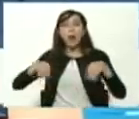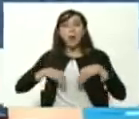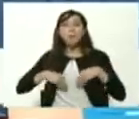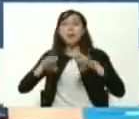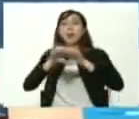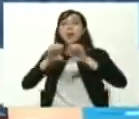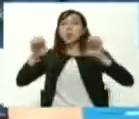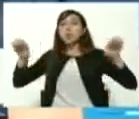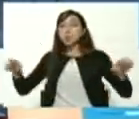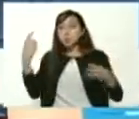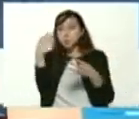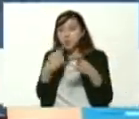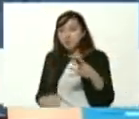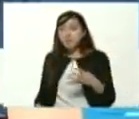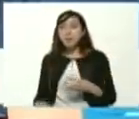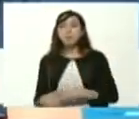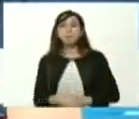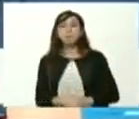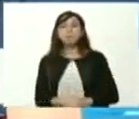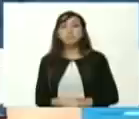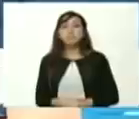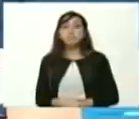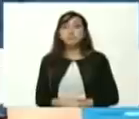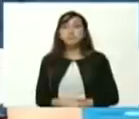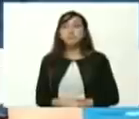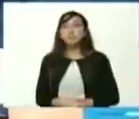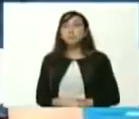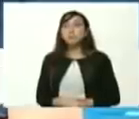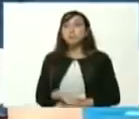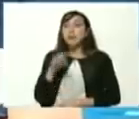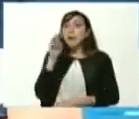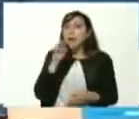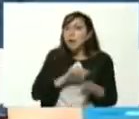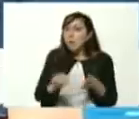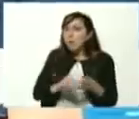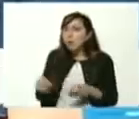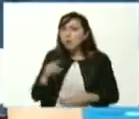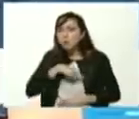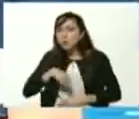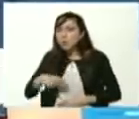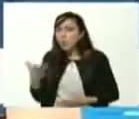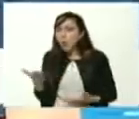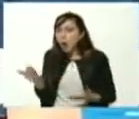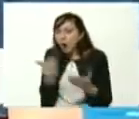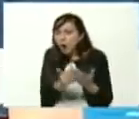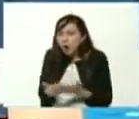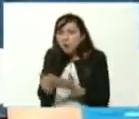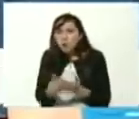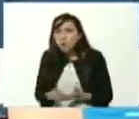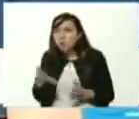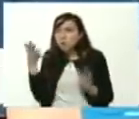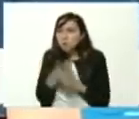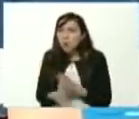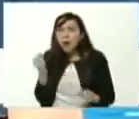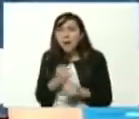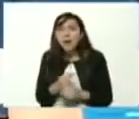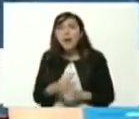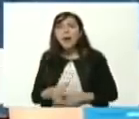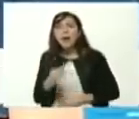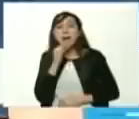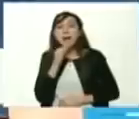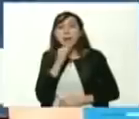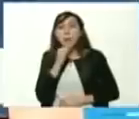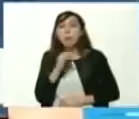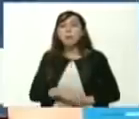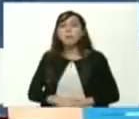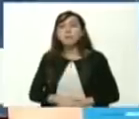en las diferentes ramas y unas materias que también hemos trabajado en su expansión que tienen que ver con la informática presidente